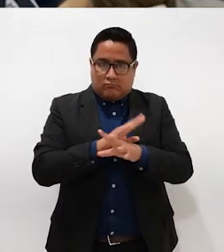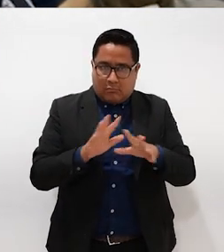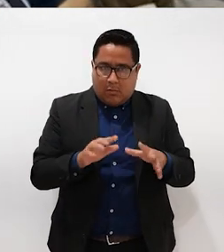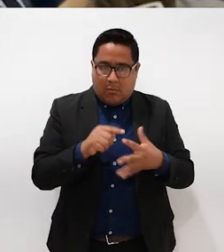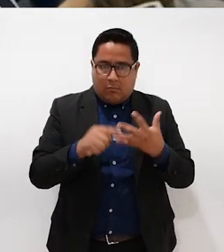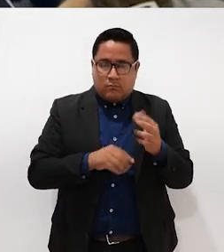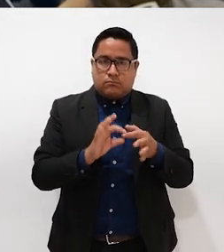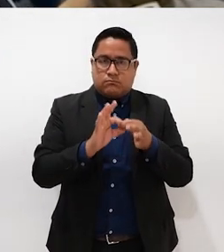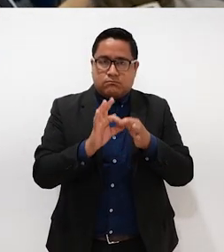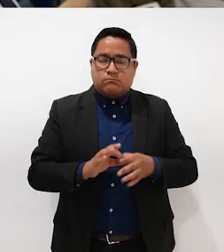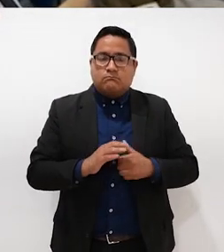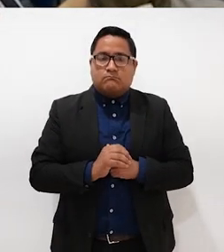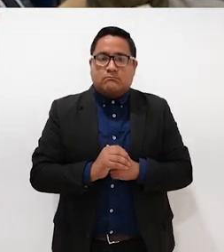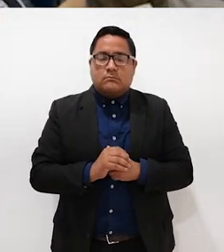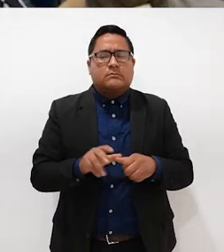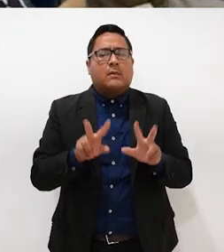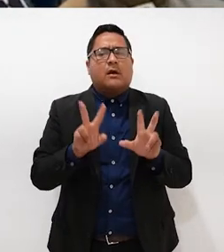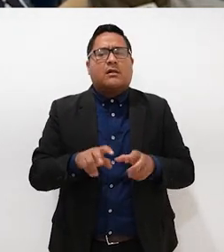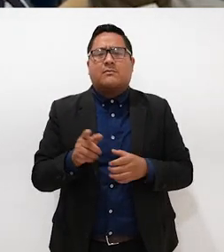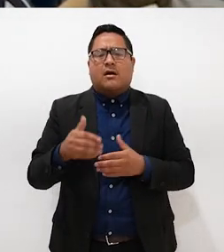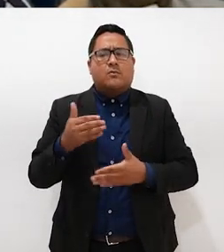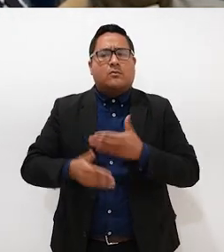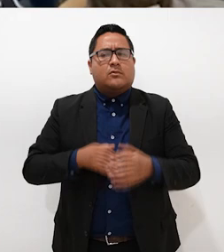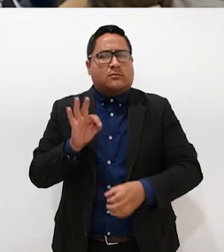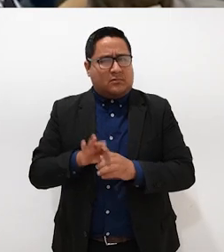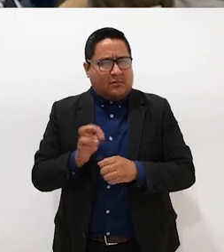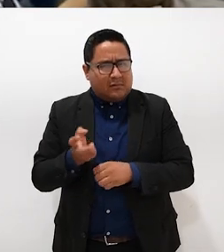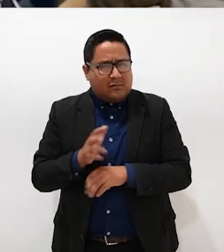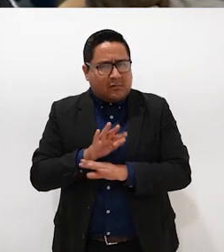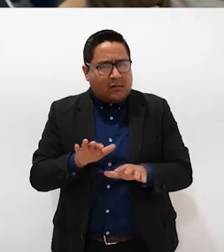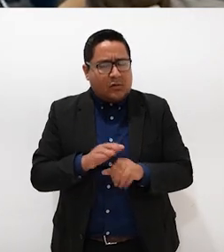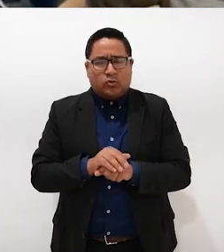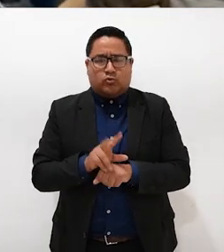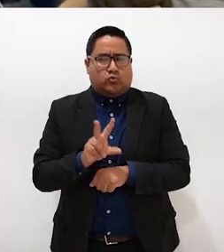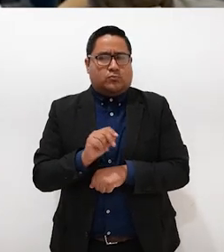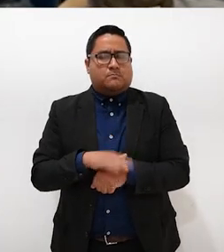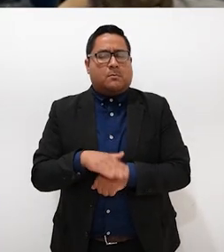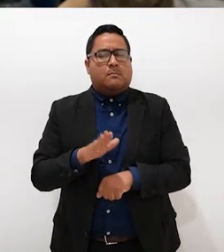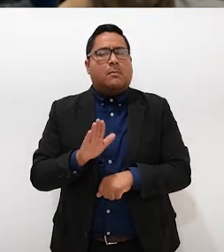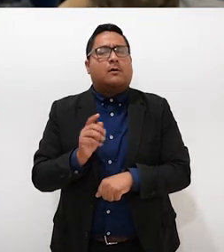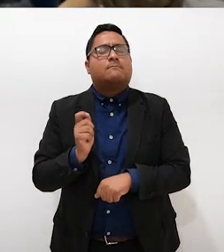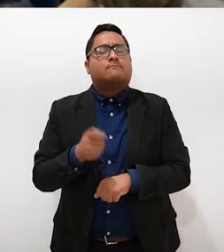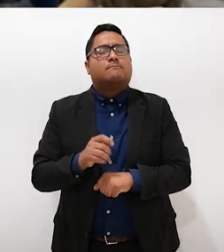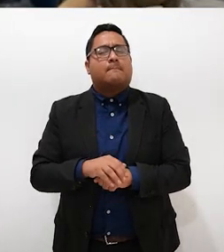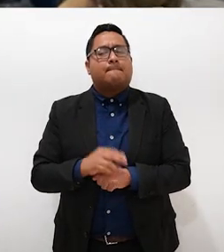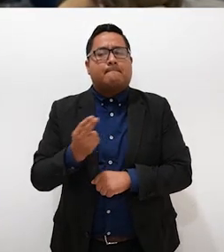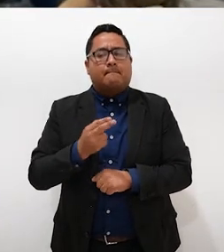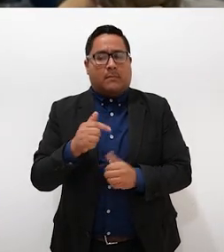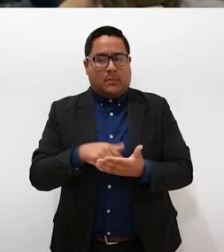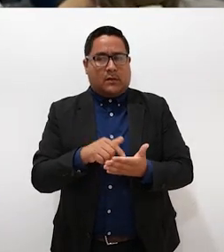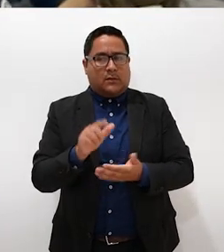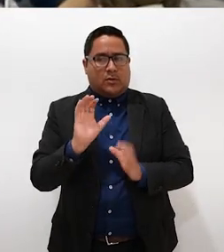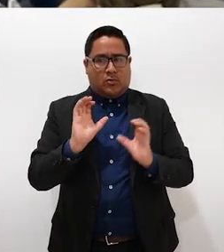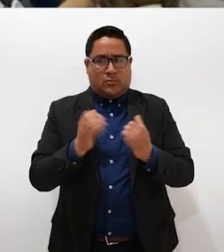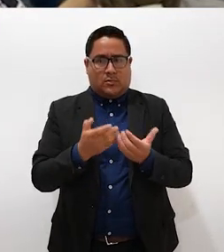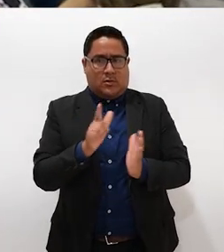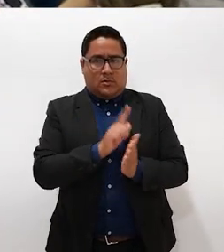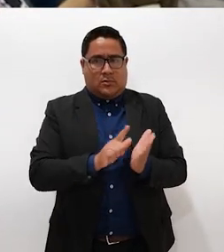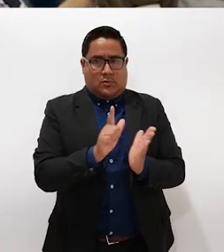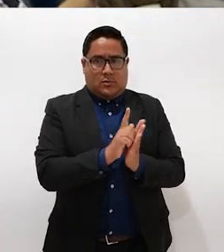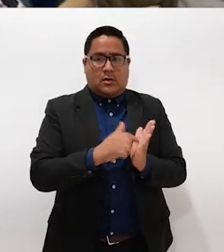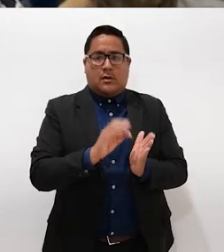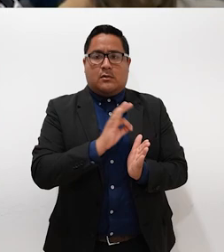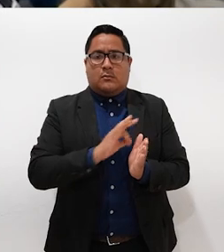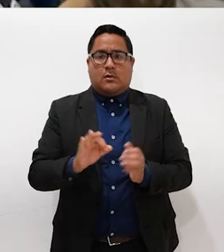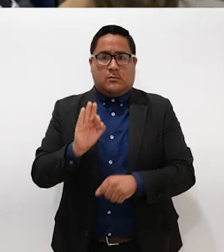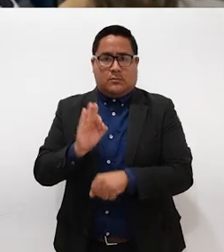precisiones necesarias no solamente para el tema del proceso electoral, también necesitamos contar con las leyes que puedan